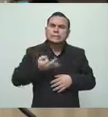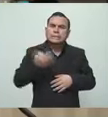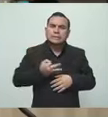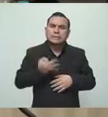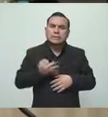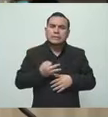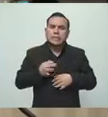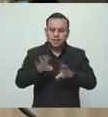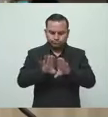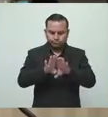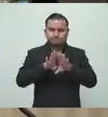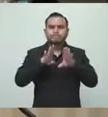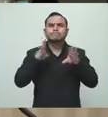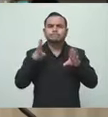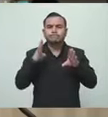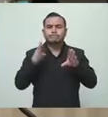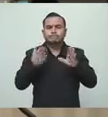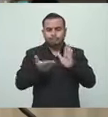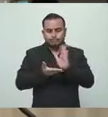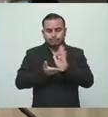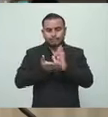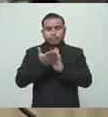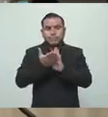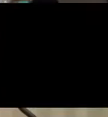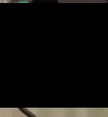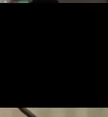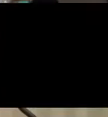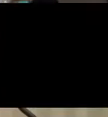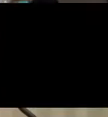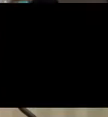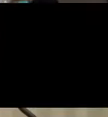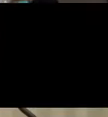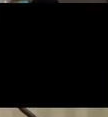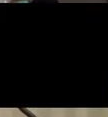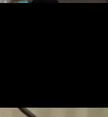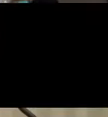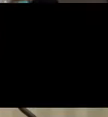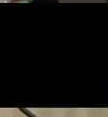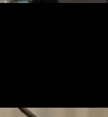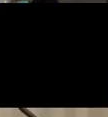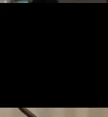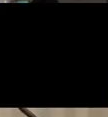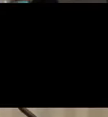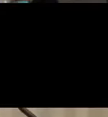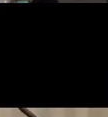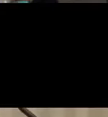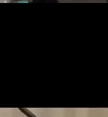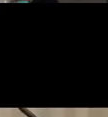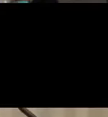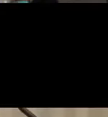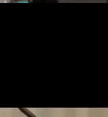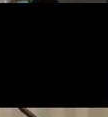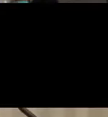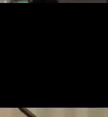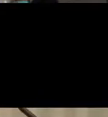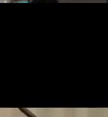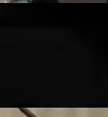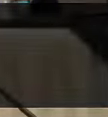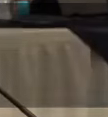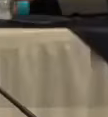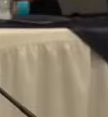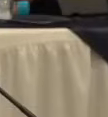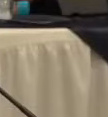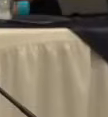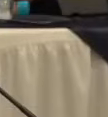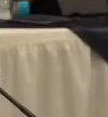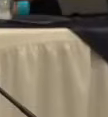reapertura de la economía con la gradualidad necesaria para lograr controlar la enfermedad